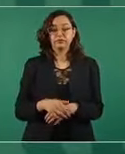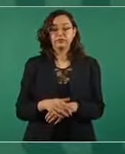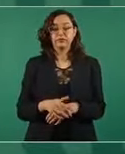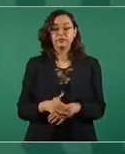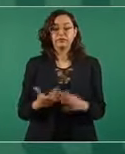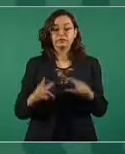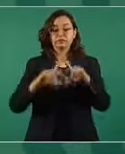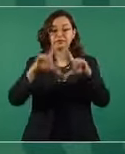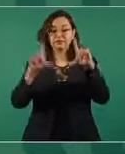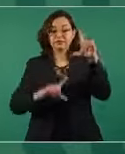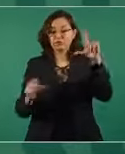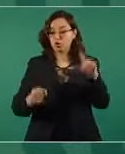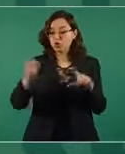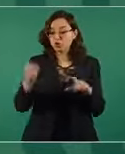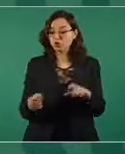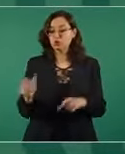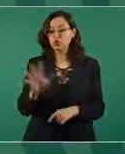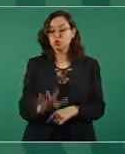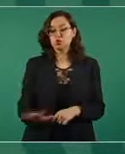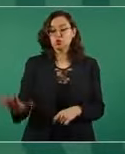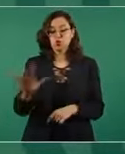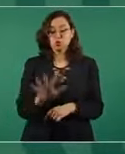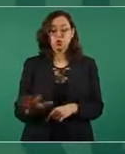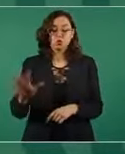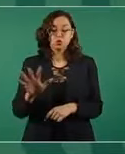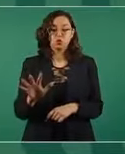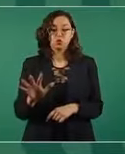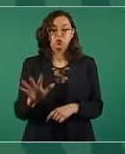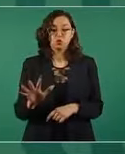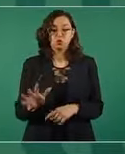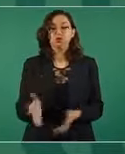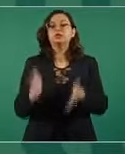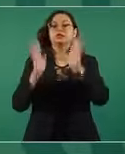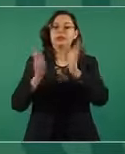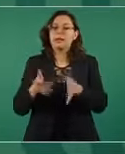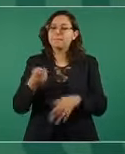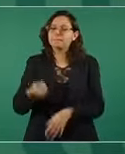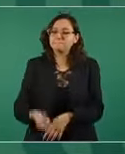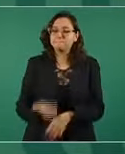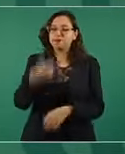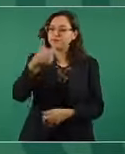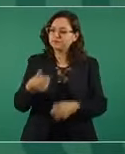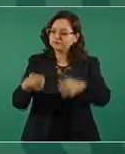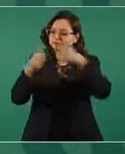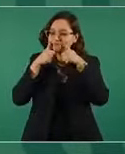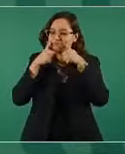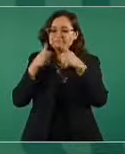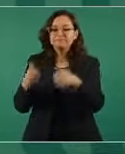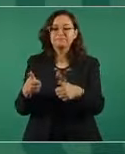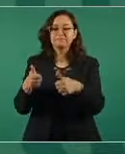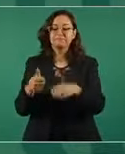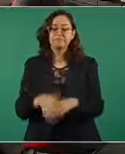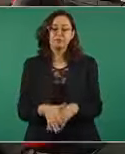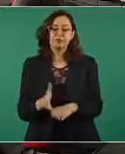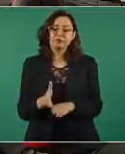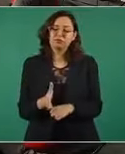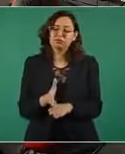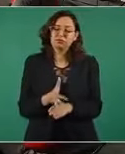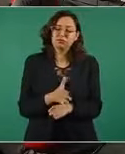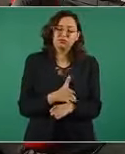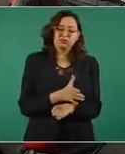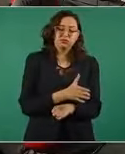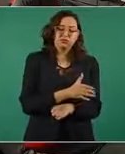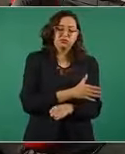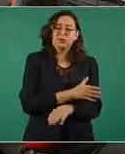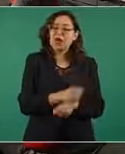ha sido tomado en cuenta, se abandonó por mucho tiempo.